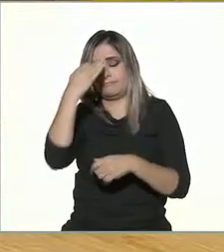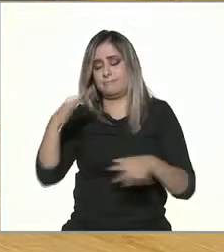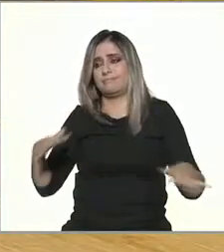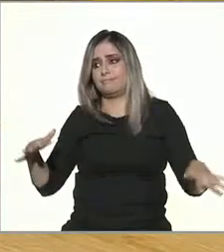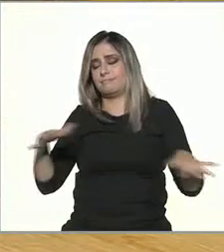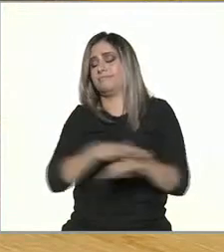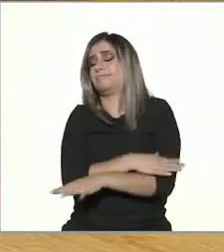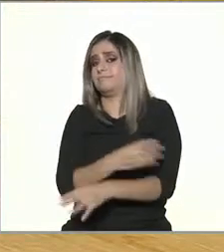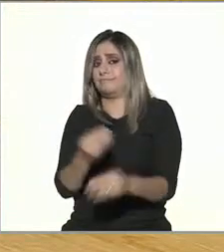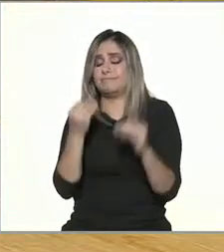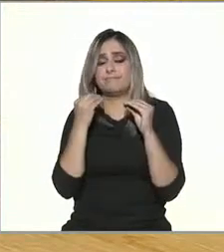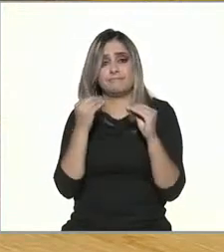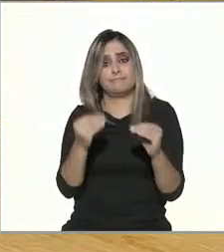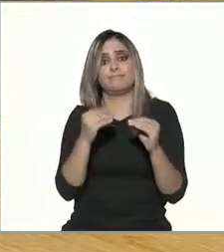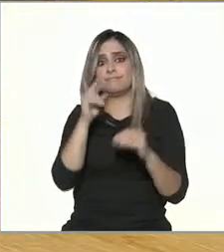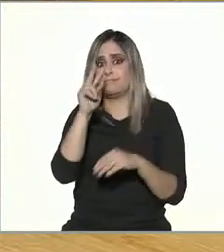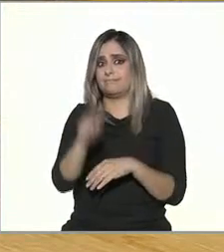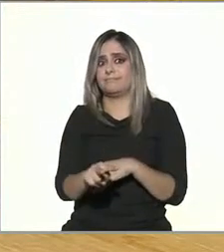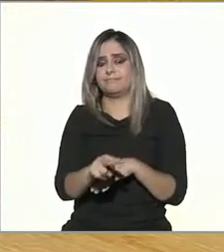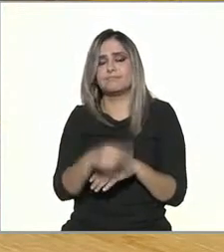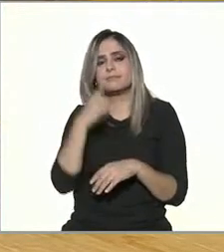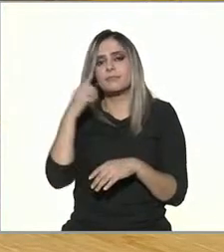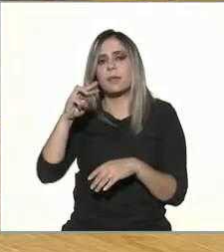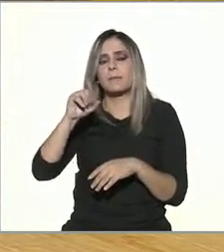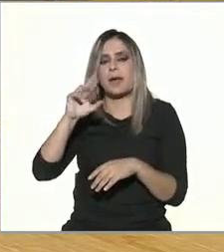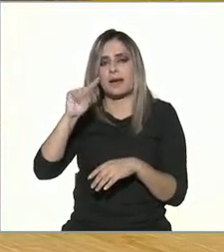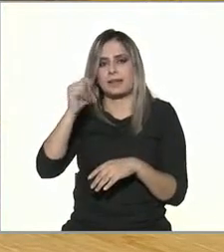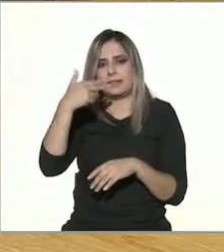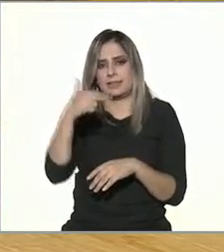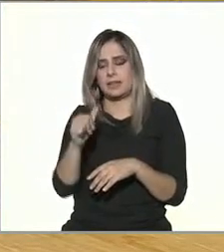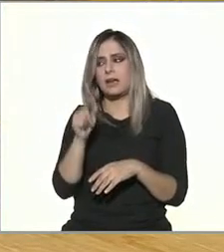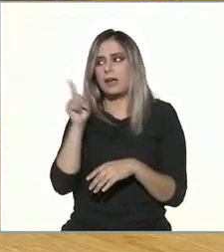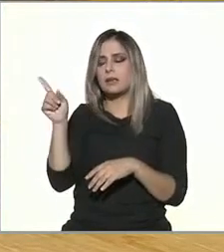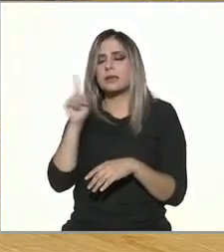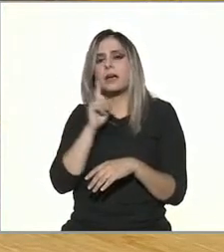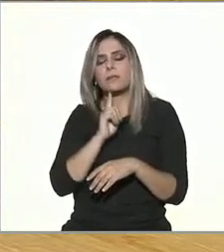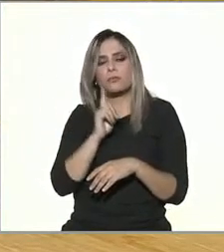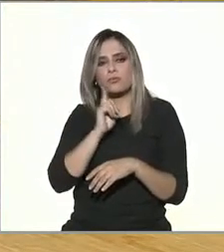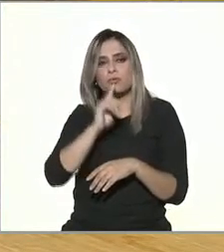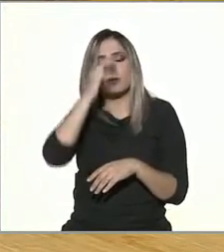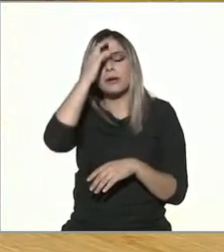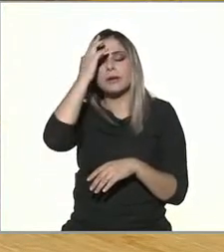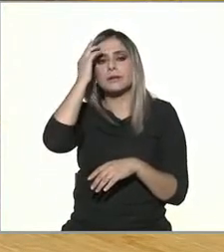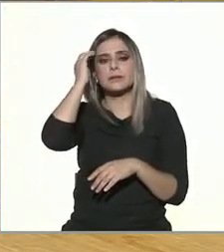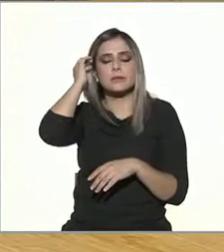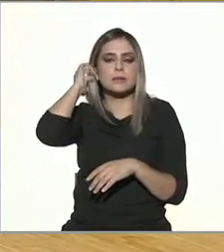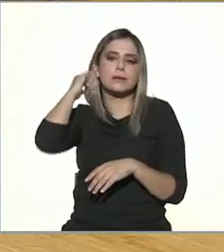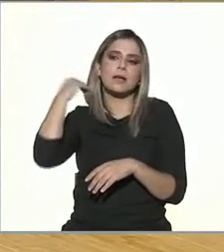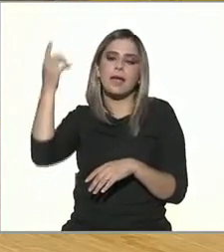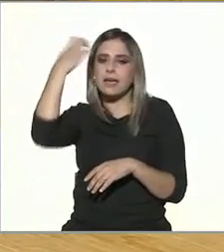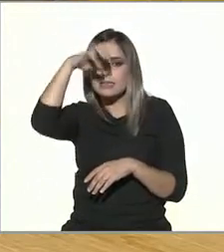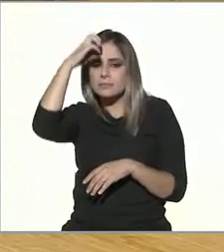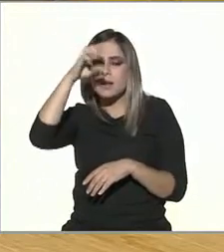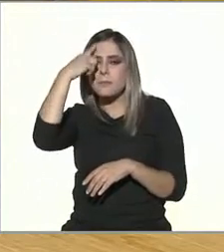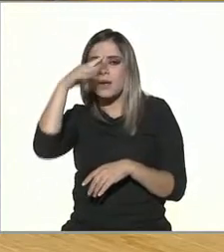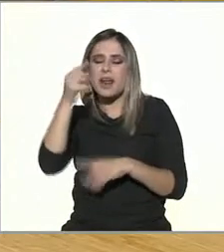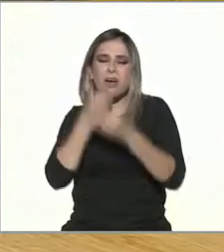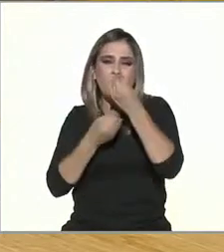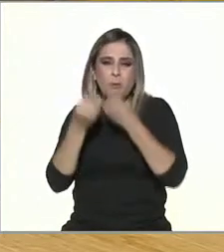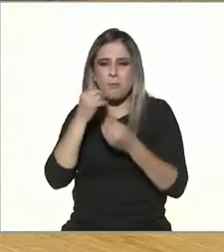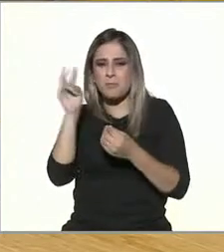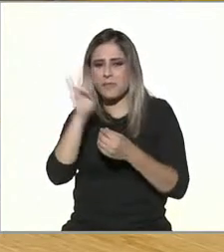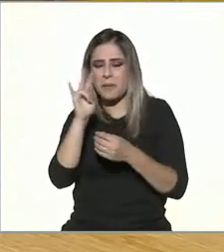esto la cuarta revolución. Vamos a ver a Marta Neves Marta Neves es nutrióloga, nutricionista